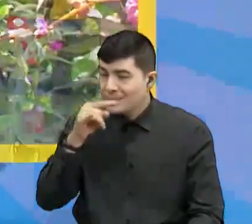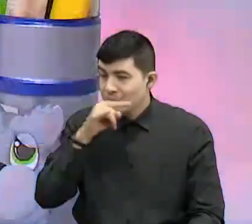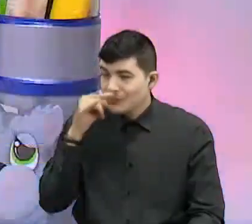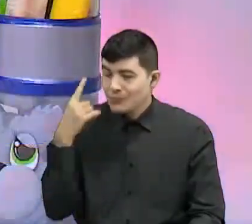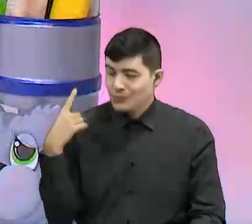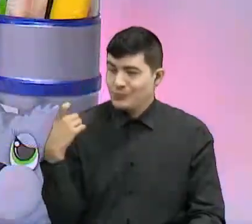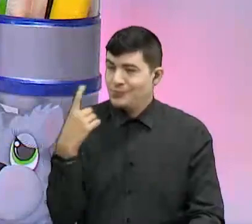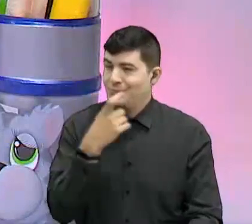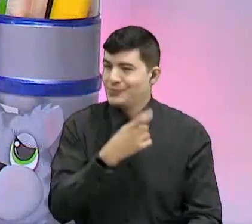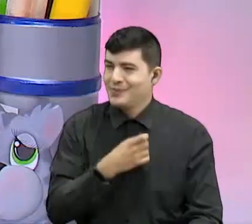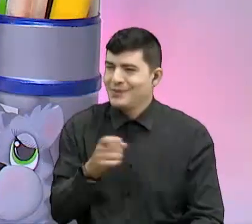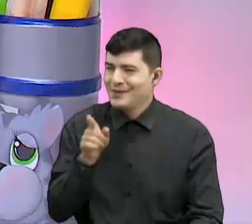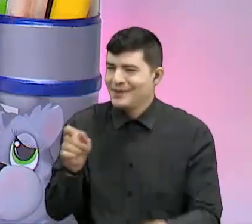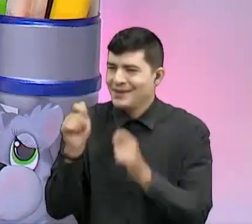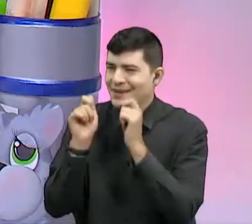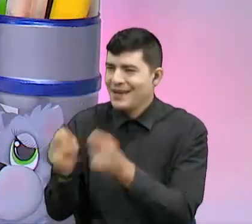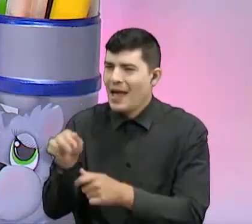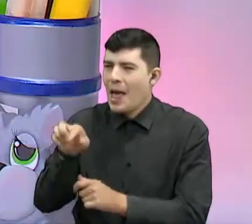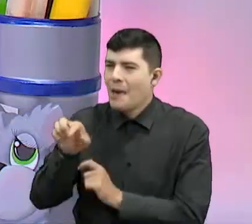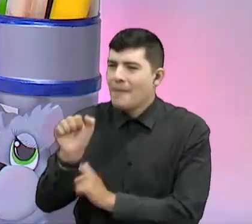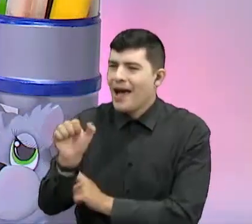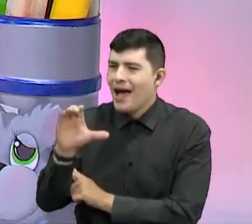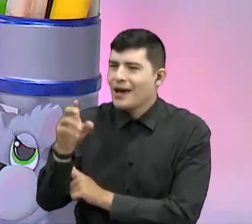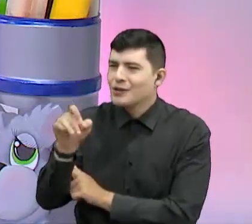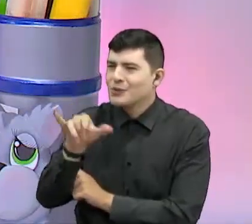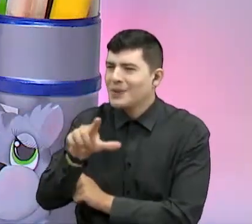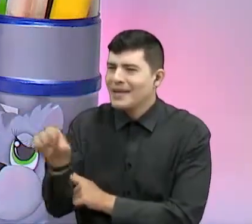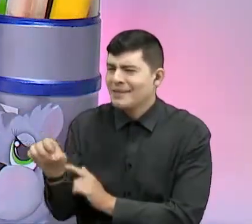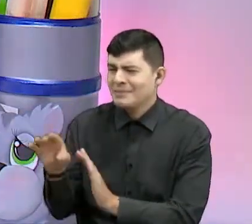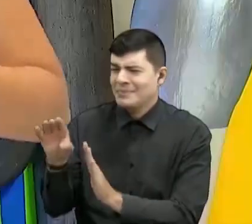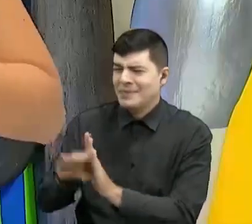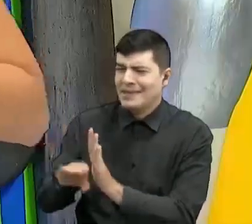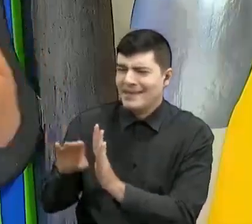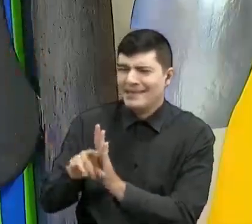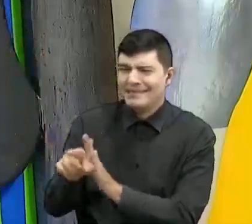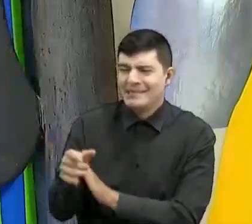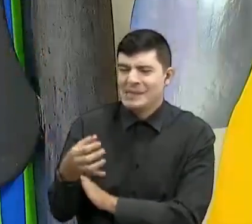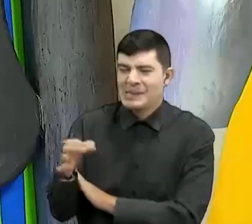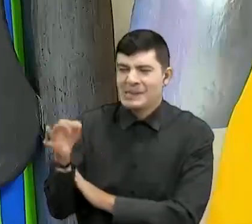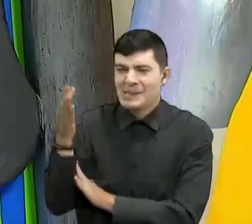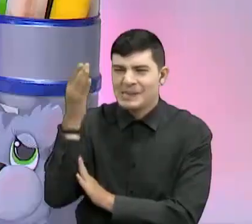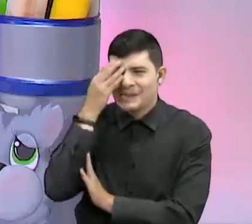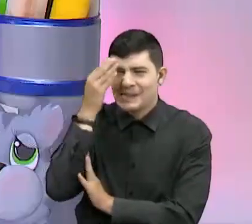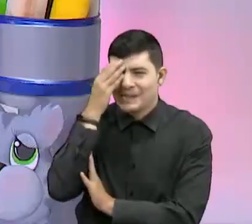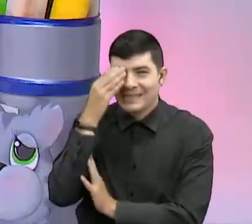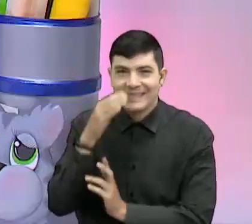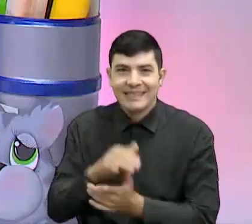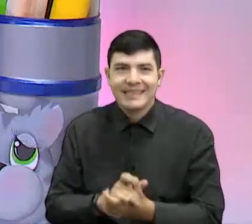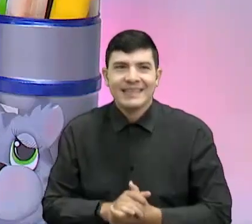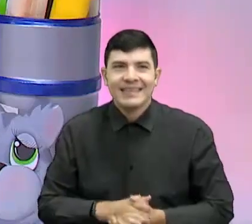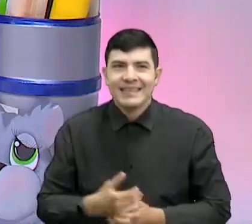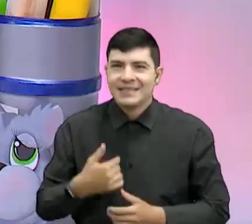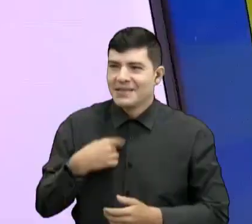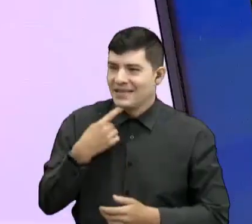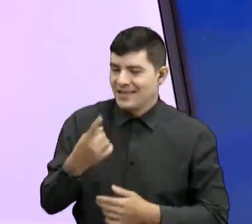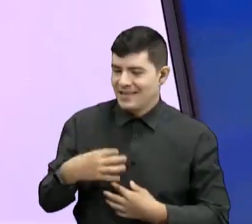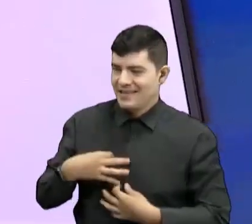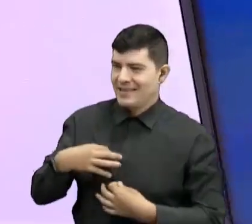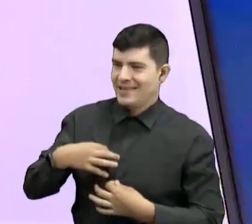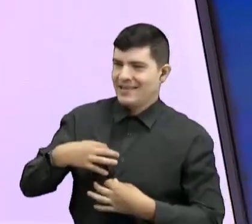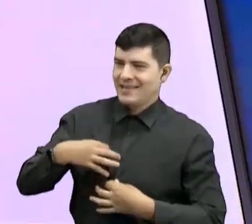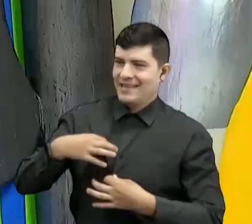Puro pachulín. Puro pachulín, ala. Yo le iba a decir, huele a mi camisita, a ver a qué le duele. Ya sé que